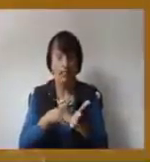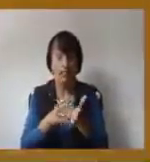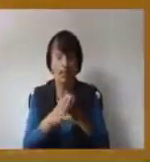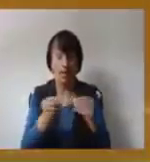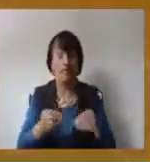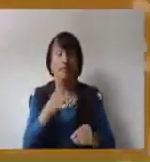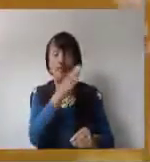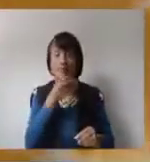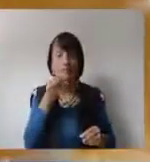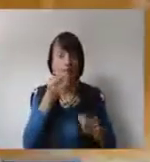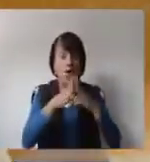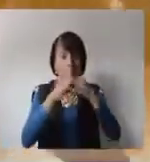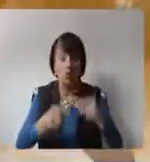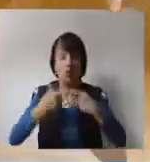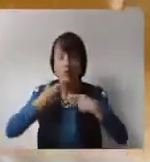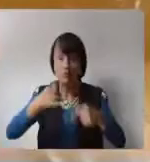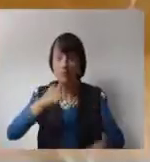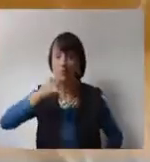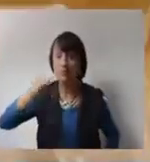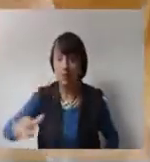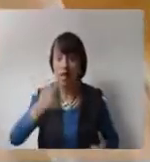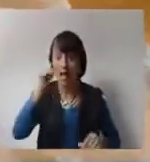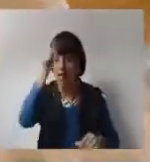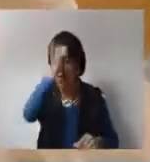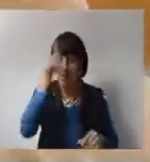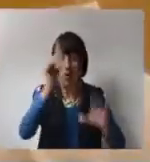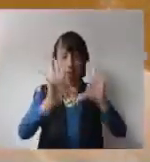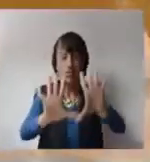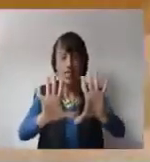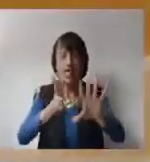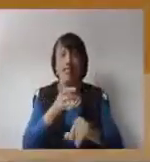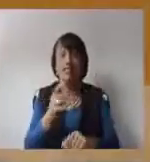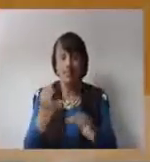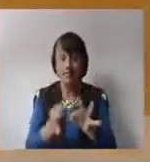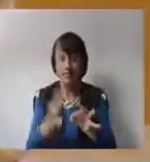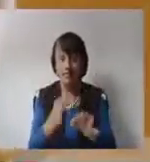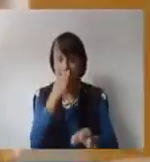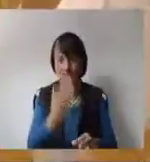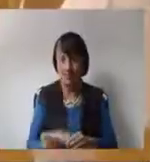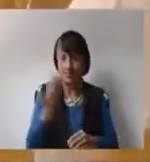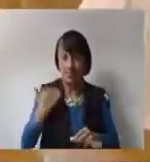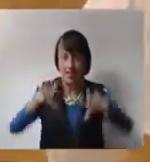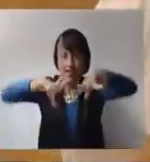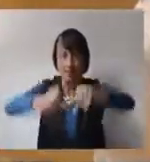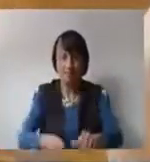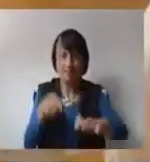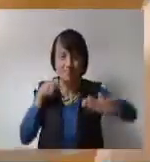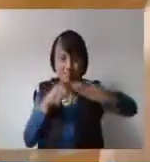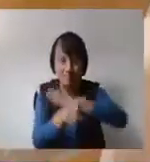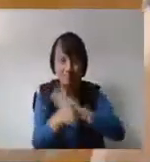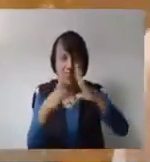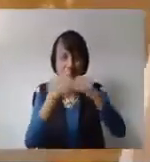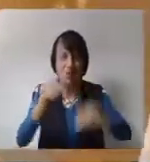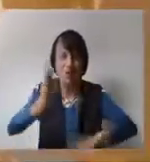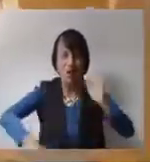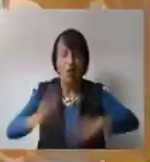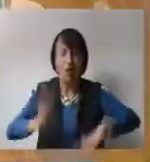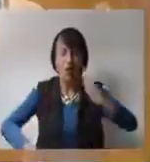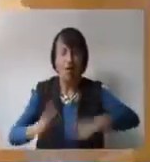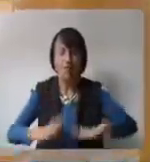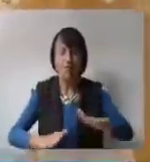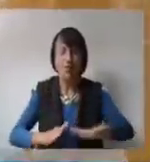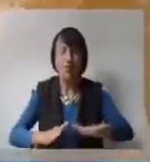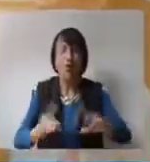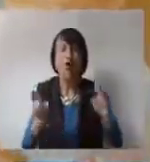El gobernador desde Miranda, Enrique Capriles, denunció que el domingo 10 de septiembre la Guardia Nacional tomó arbitrariamente la residencia oficial